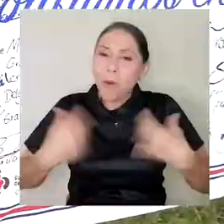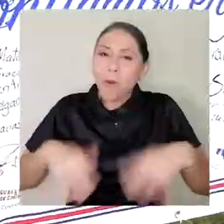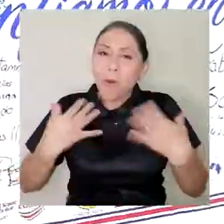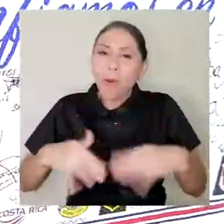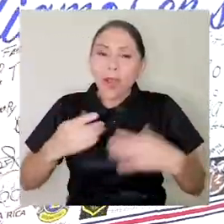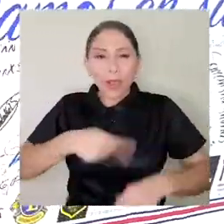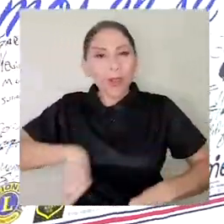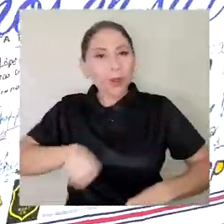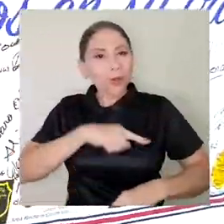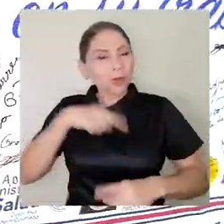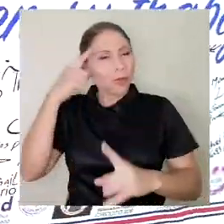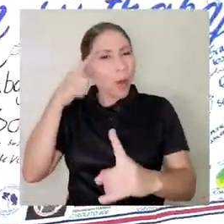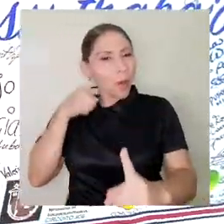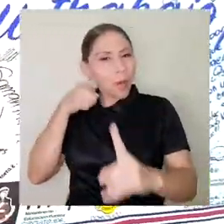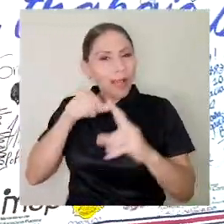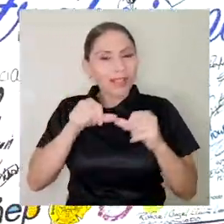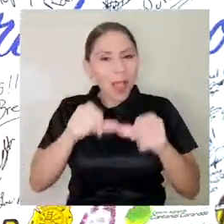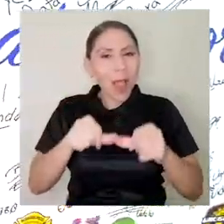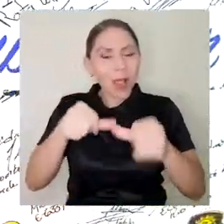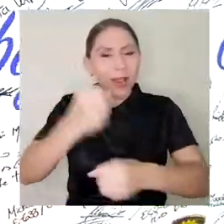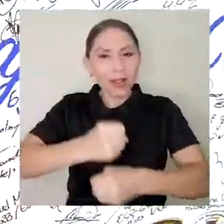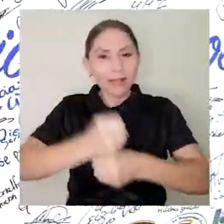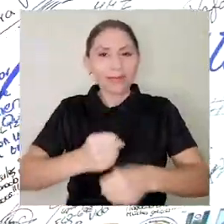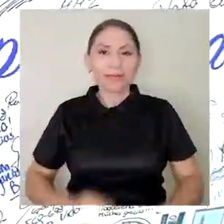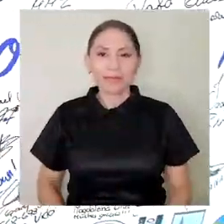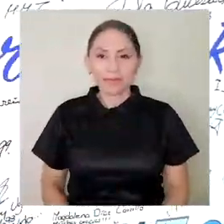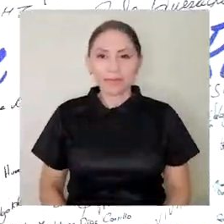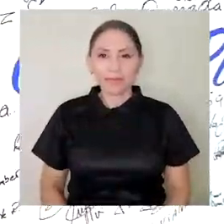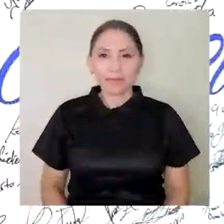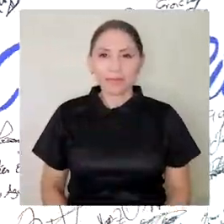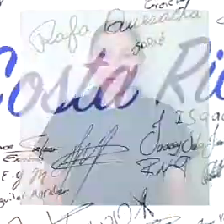a seguir adelante con el trabajo que realizamos.